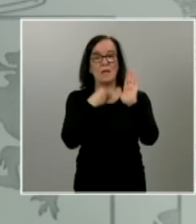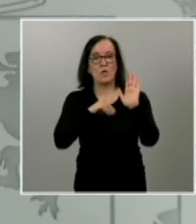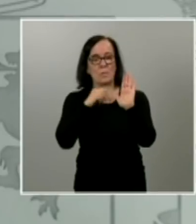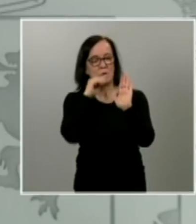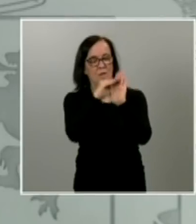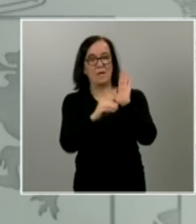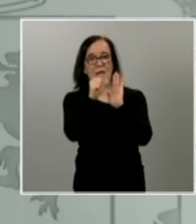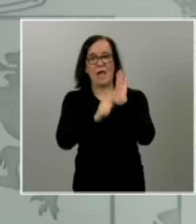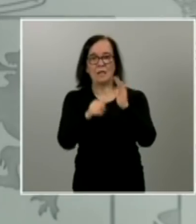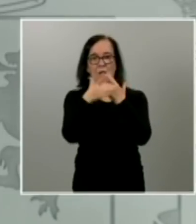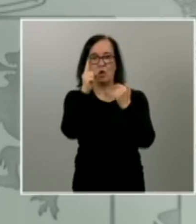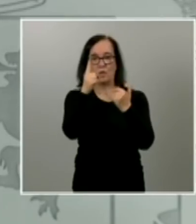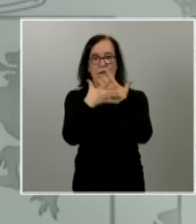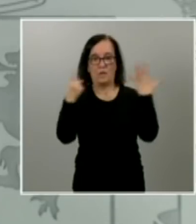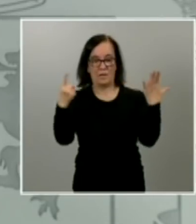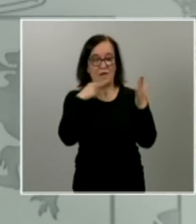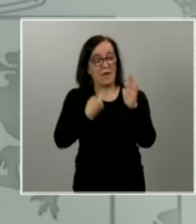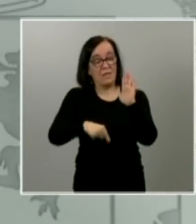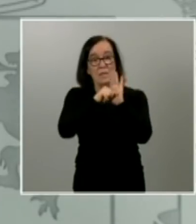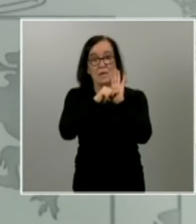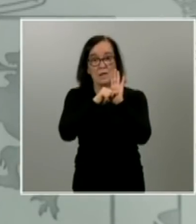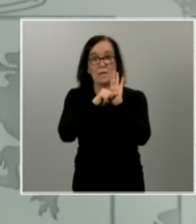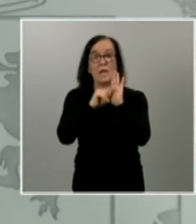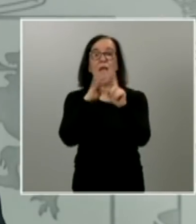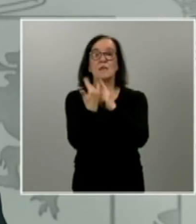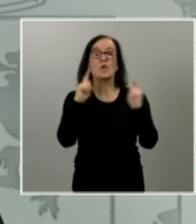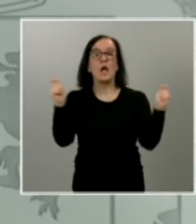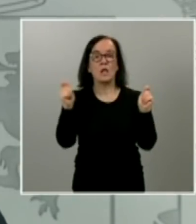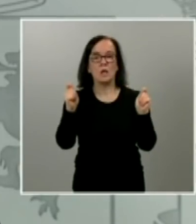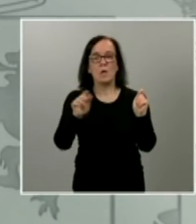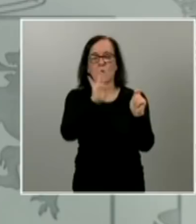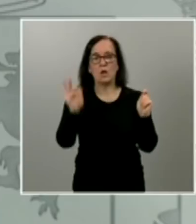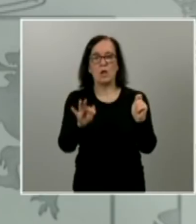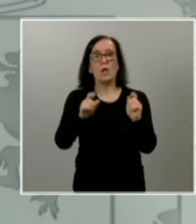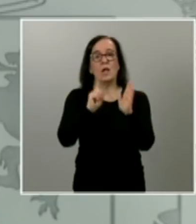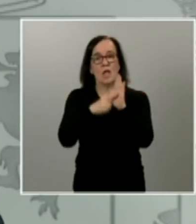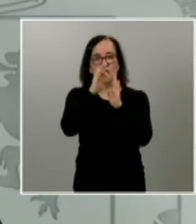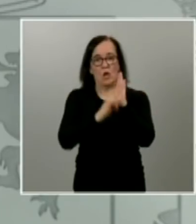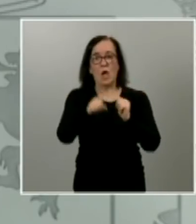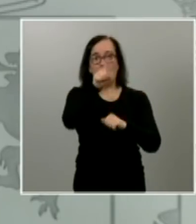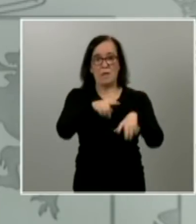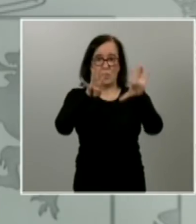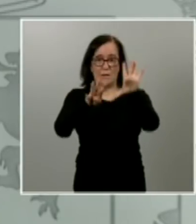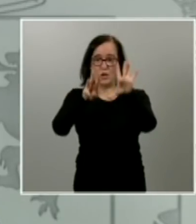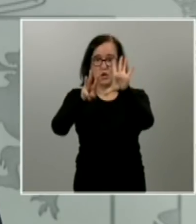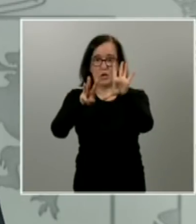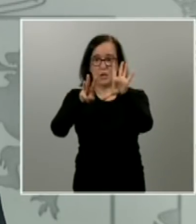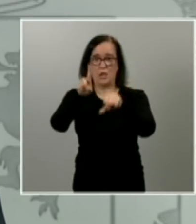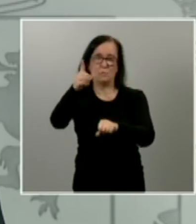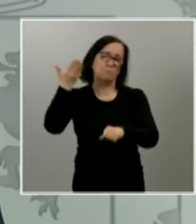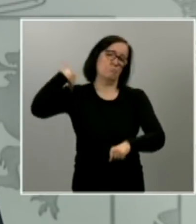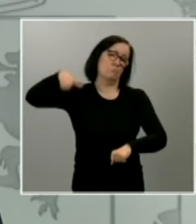116 establece el estado de alarma y luego la ley orgánica del año 1981 es decir hace muchísimo tiempo